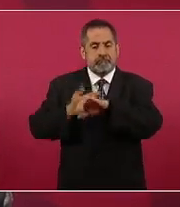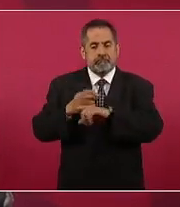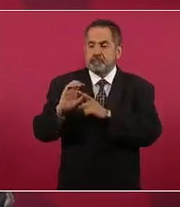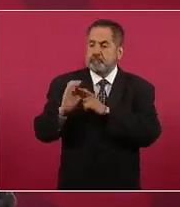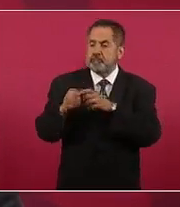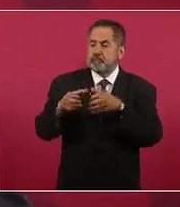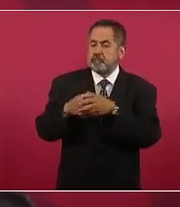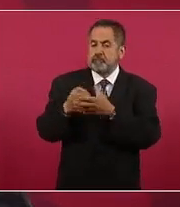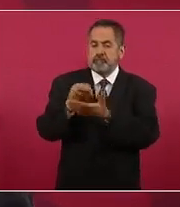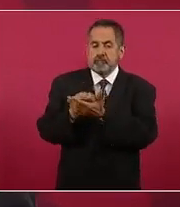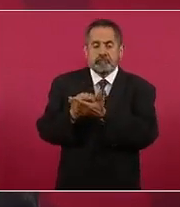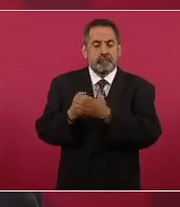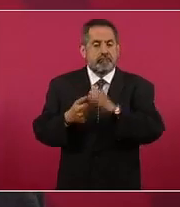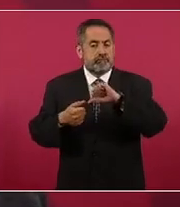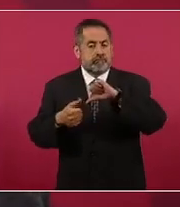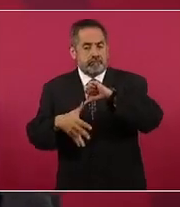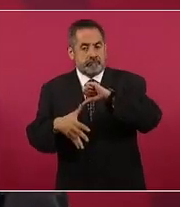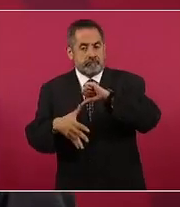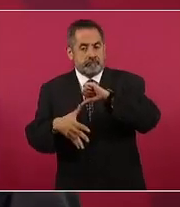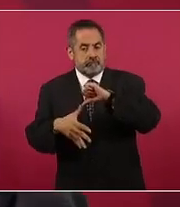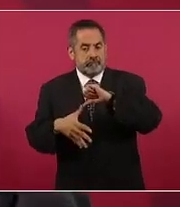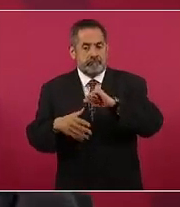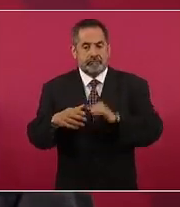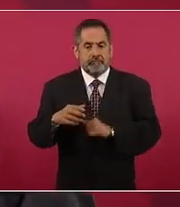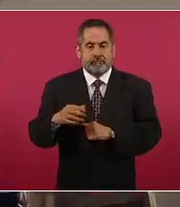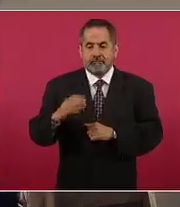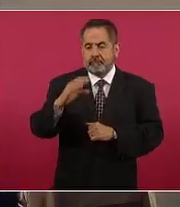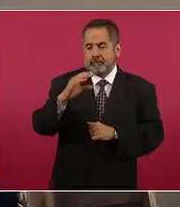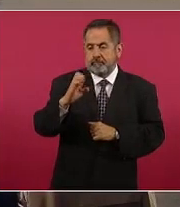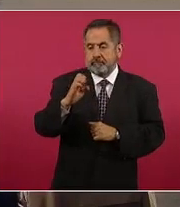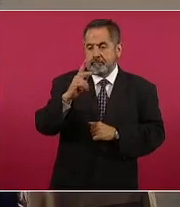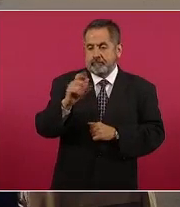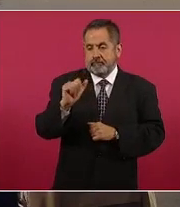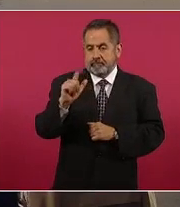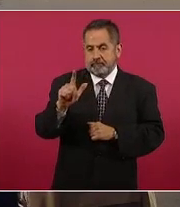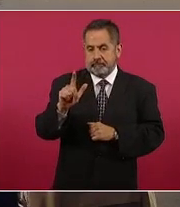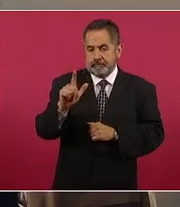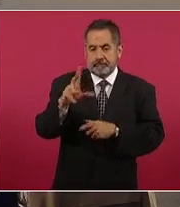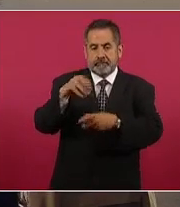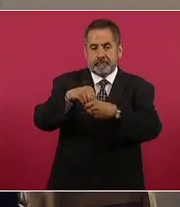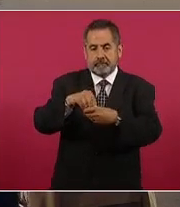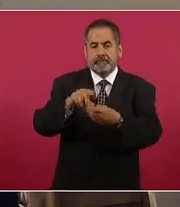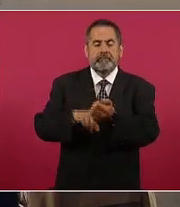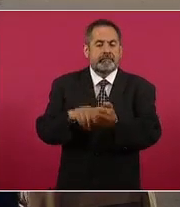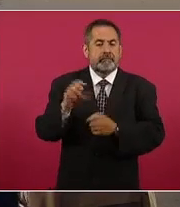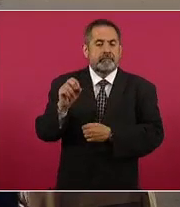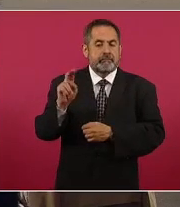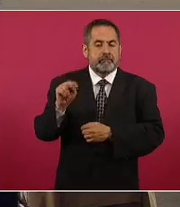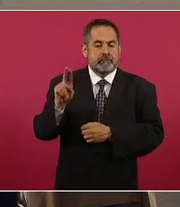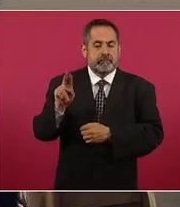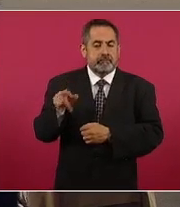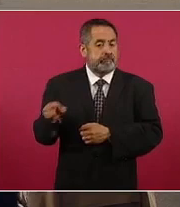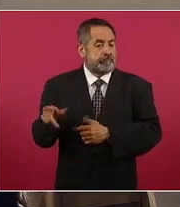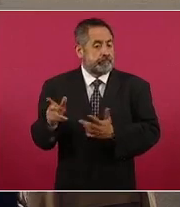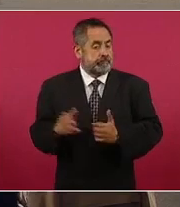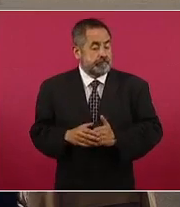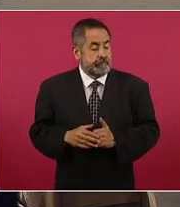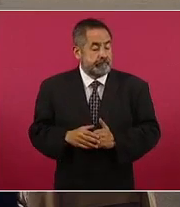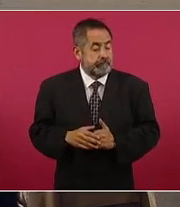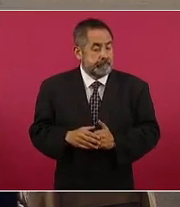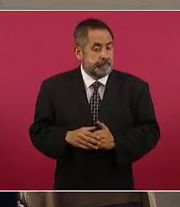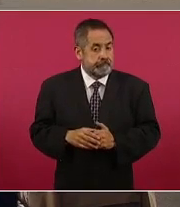Económica de América Latina y el Caribe, mejor conocida como CEPAL, en la Organización de las Naciones Unidas. Además de una